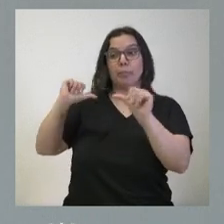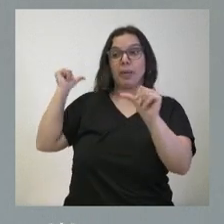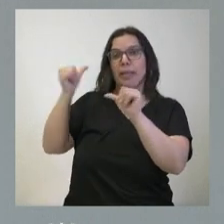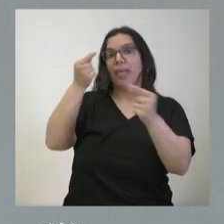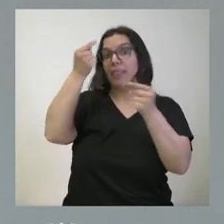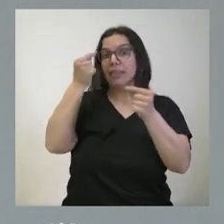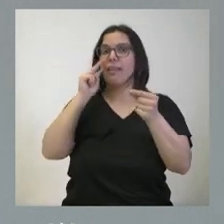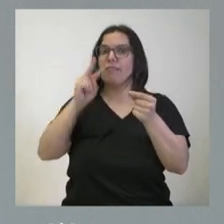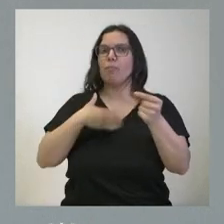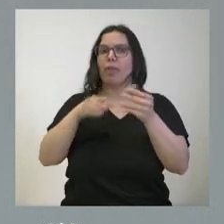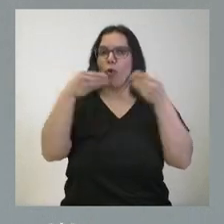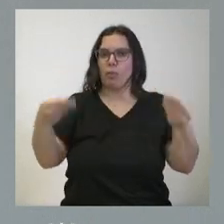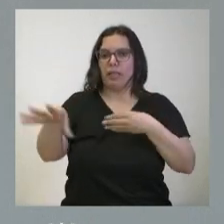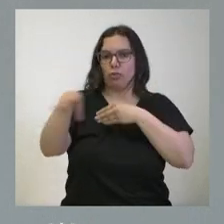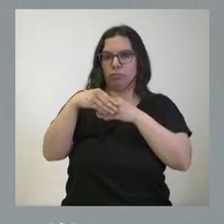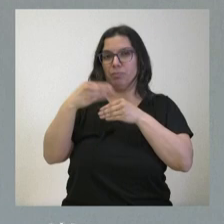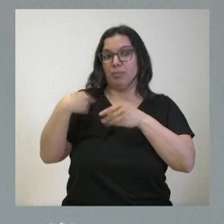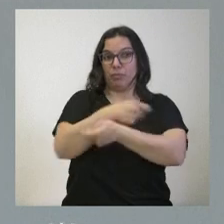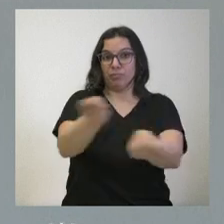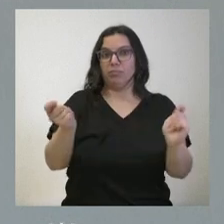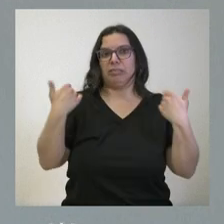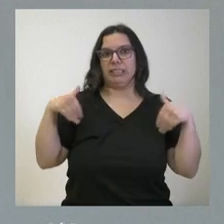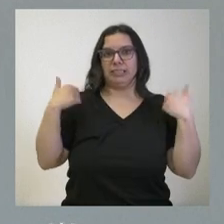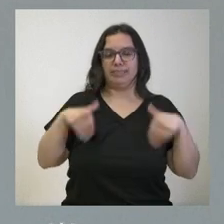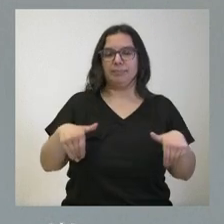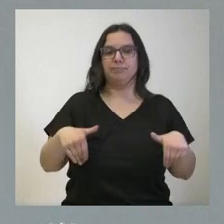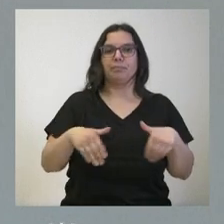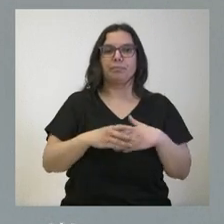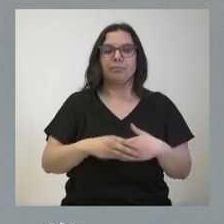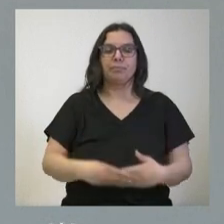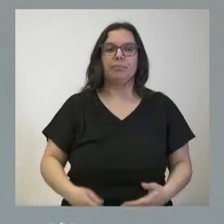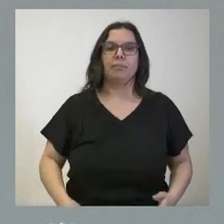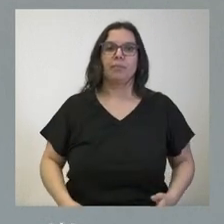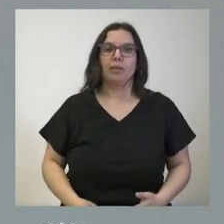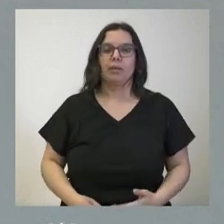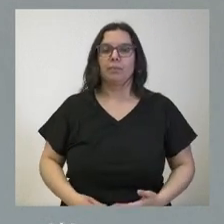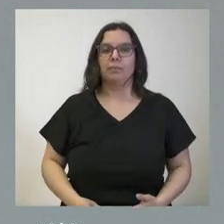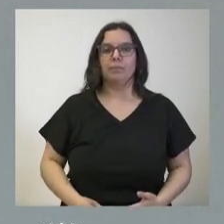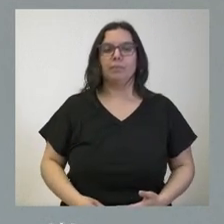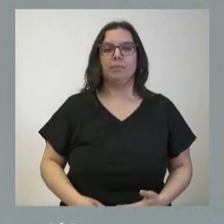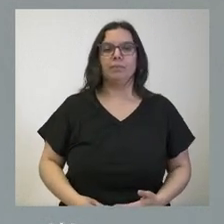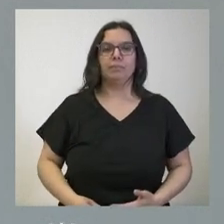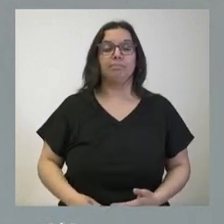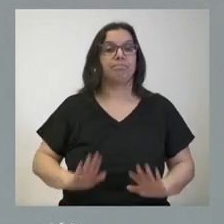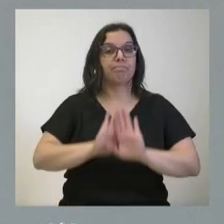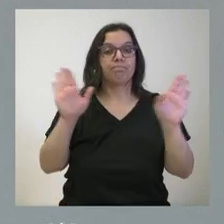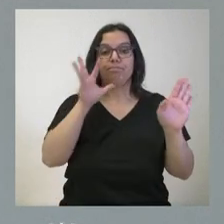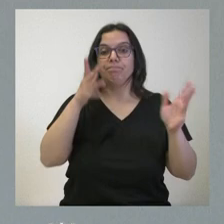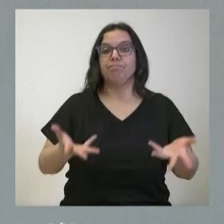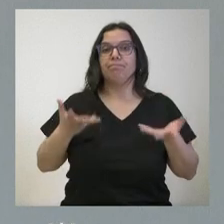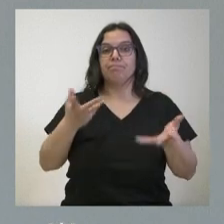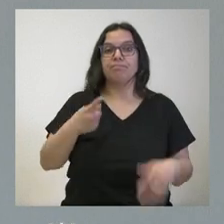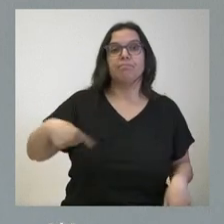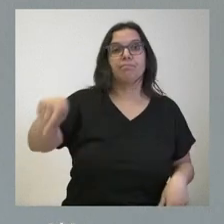documentación anexa que se les suele entregar acompañando a los nombramientos. Y, sin más, quedo a la espera